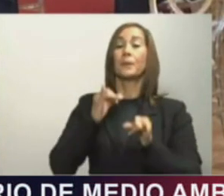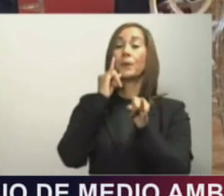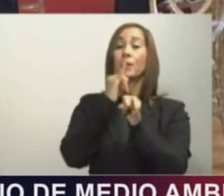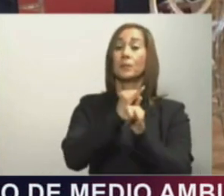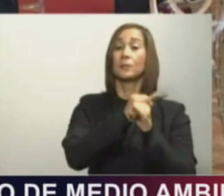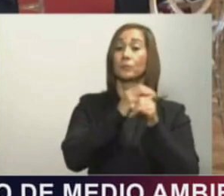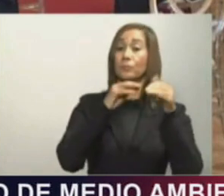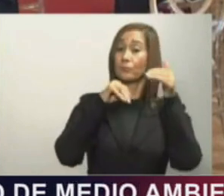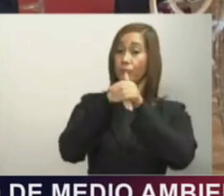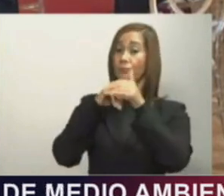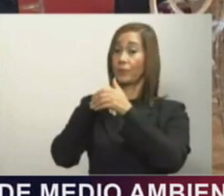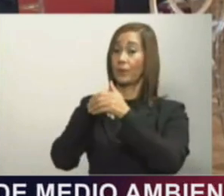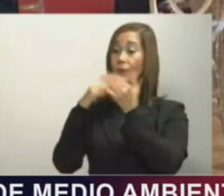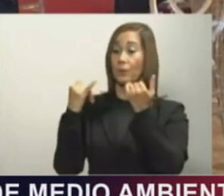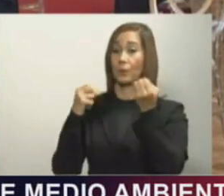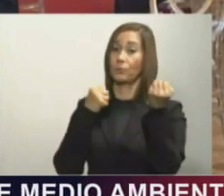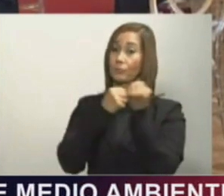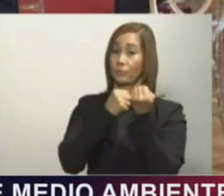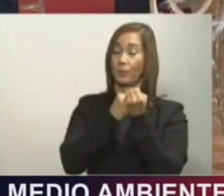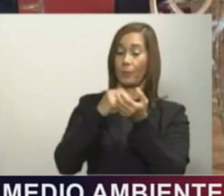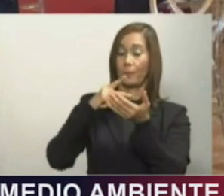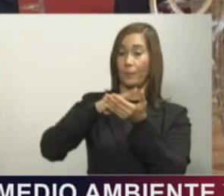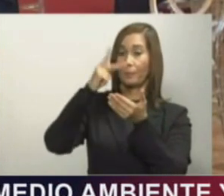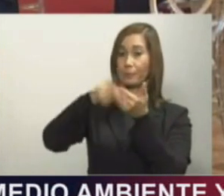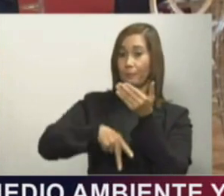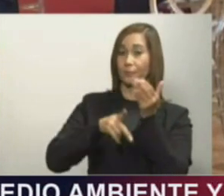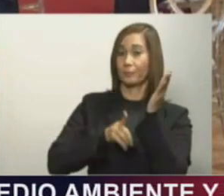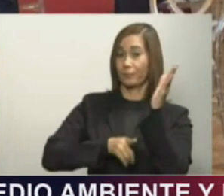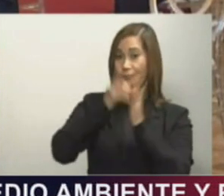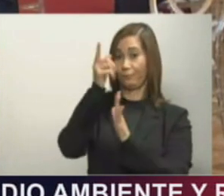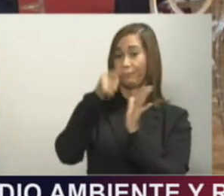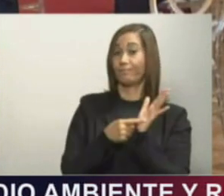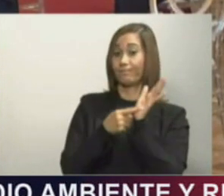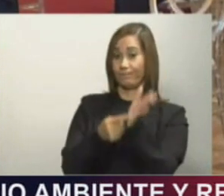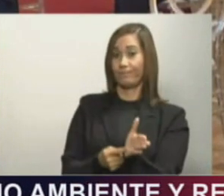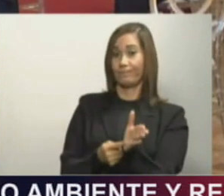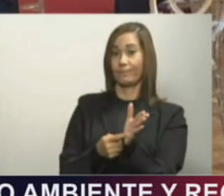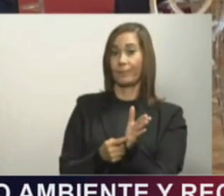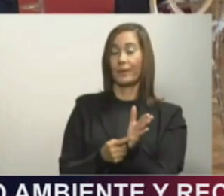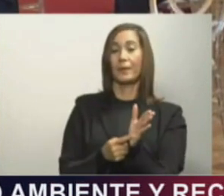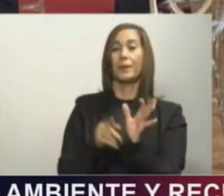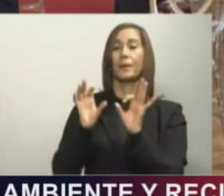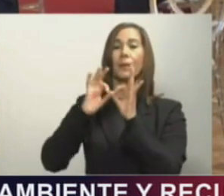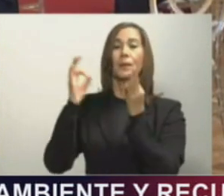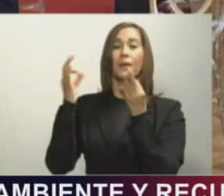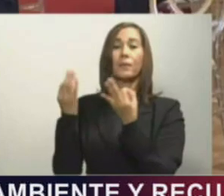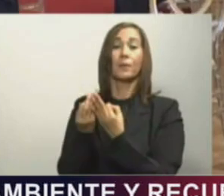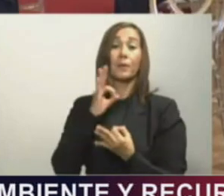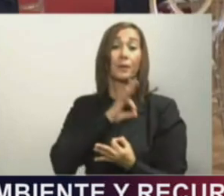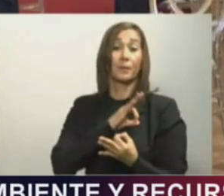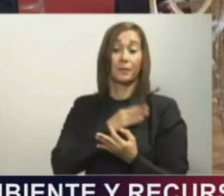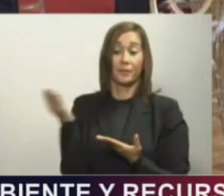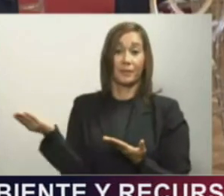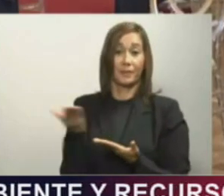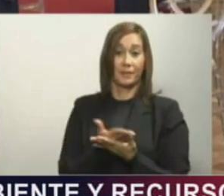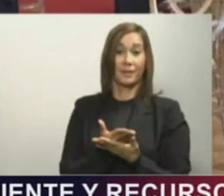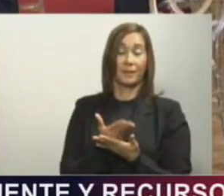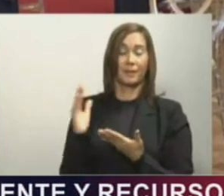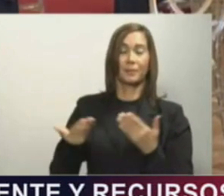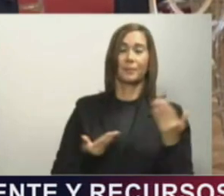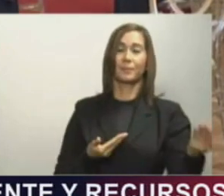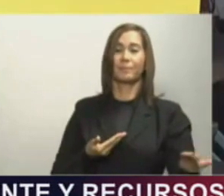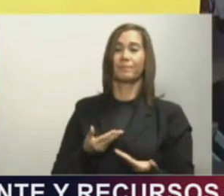bancarias que nos apoyan en este programa, representantes de las familias beneficiadas, invitados